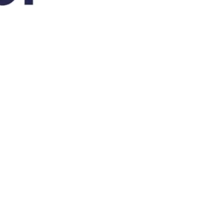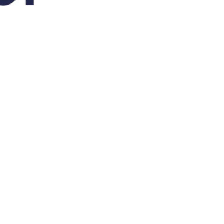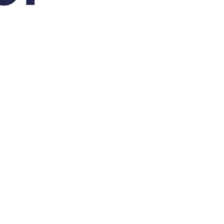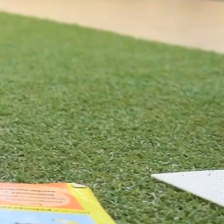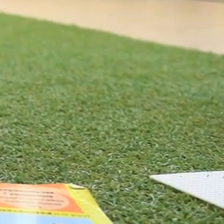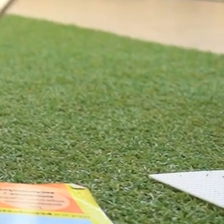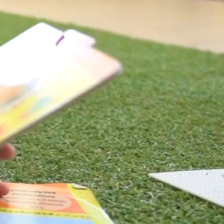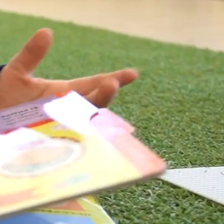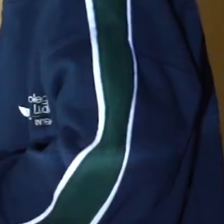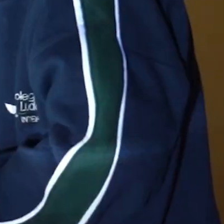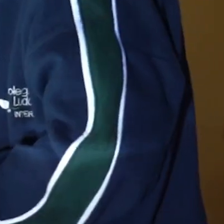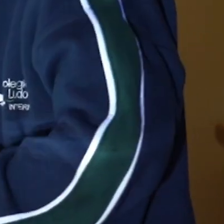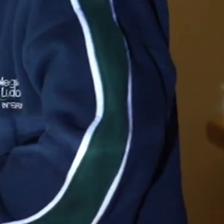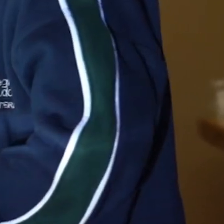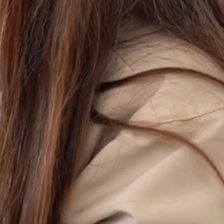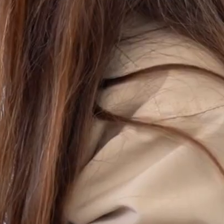¿Qué es de inicial?